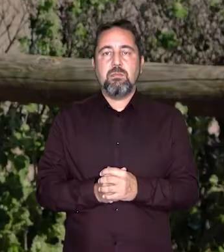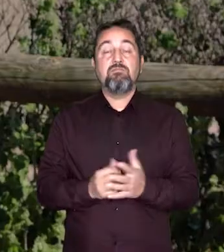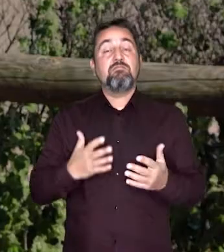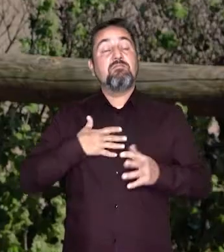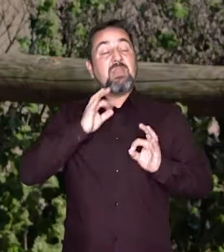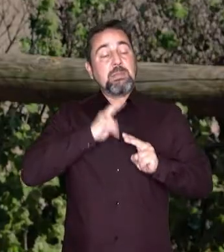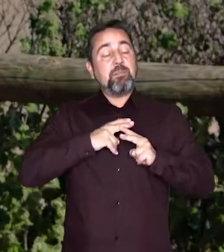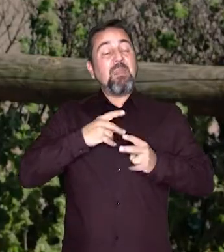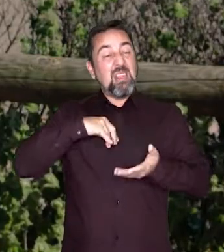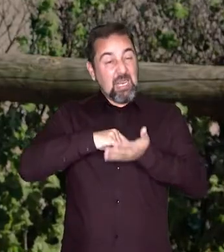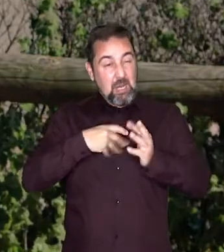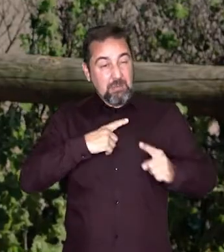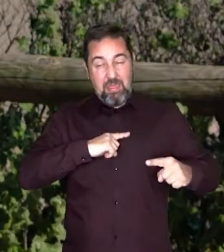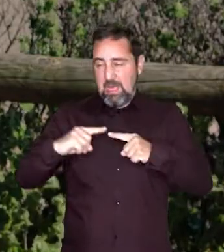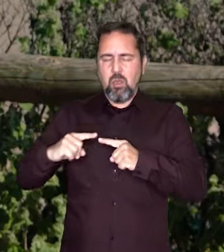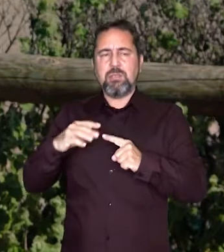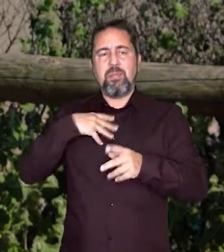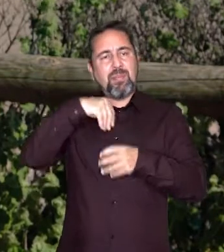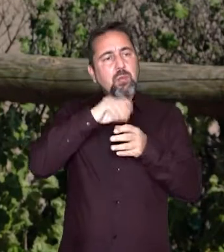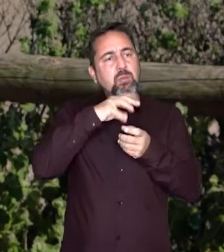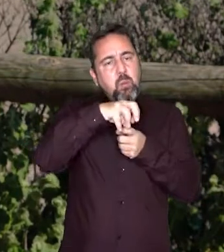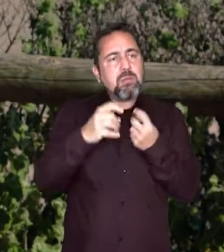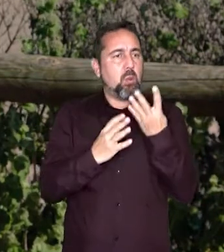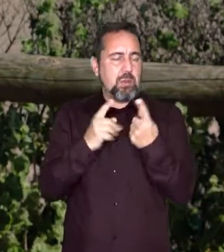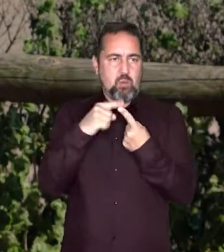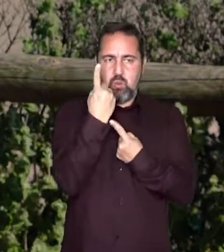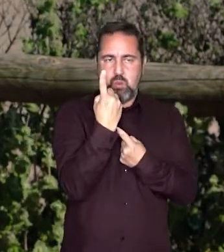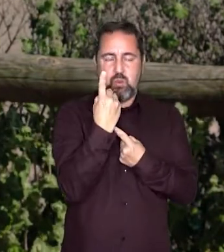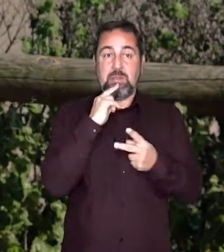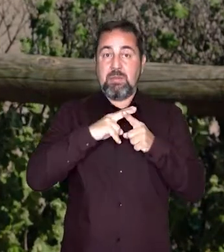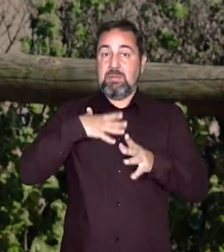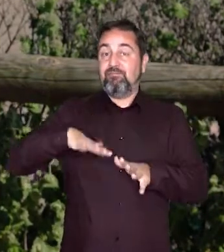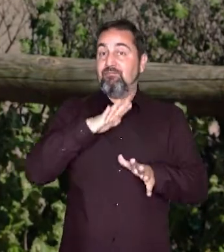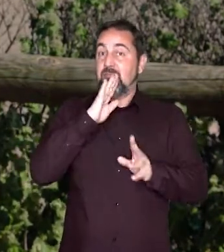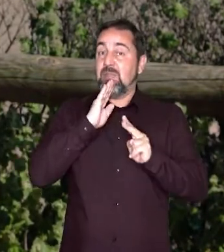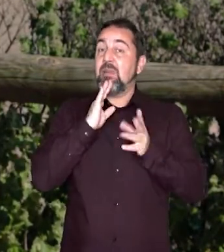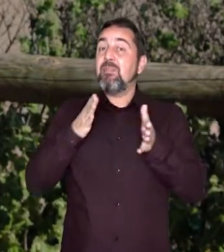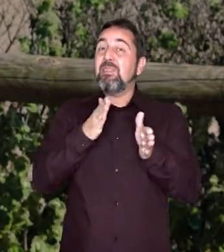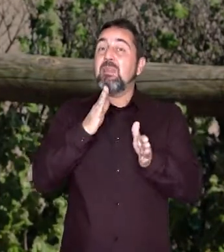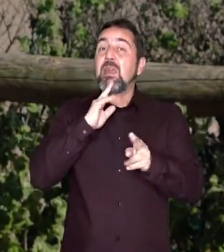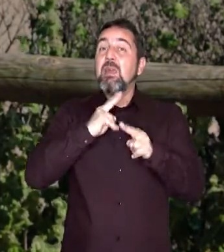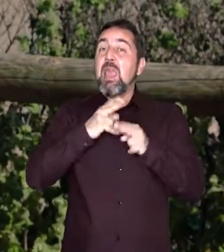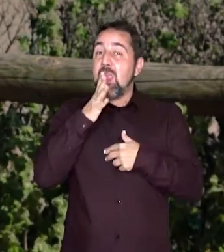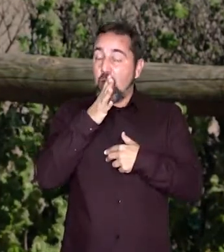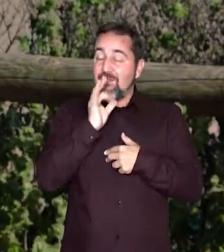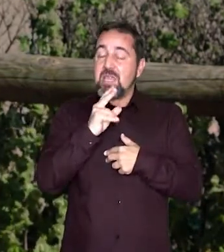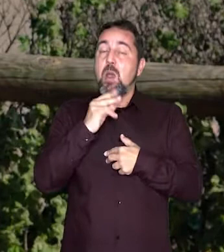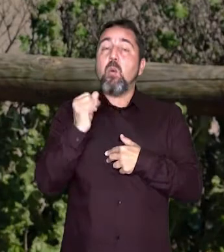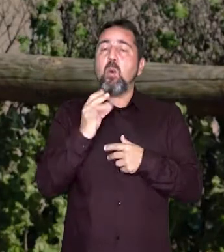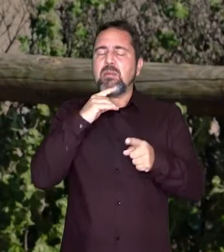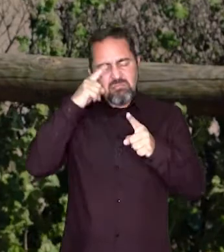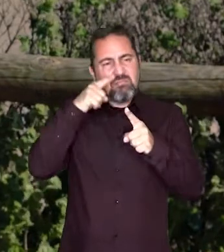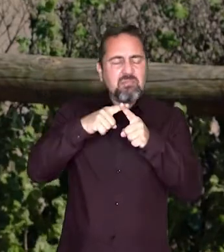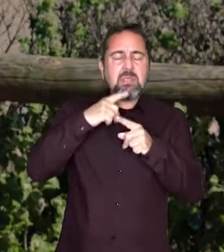La dirección técnica es una de las cuatro unidades de la Confederación Hidrográfica del Júcar, cuya principal función es la construcción y